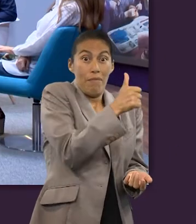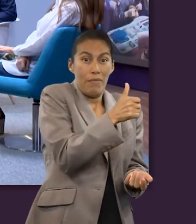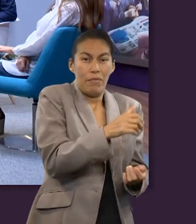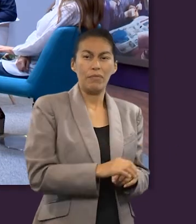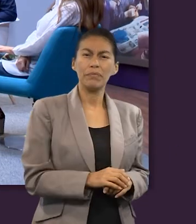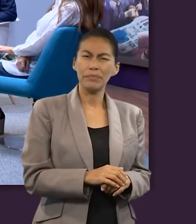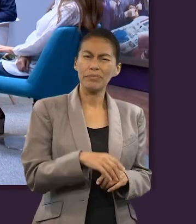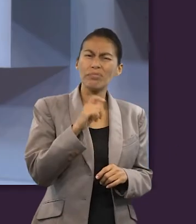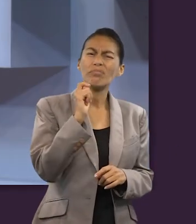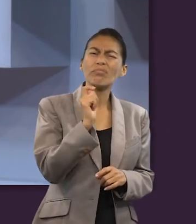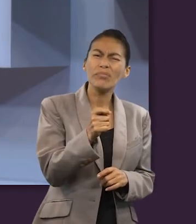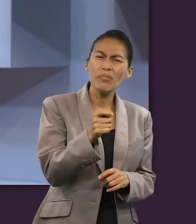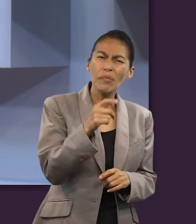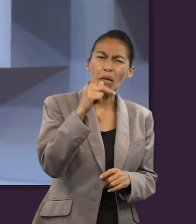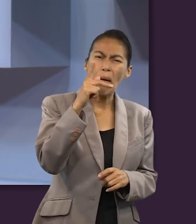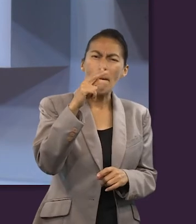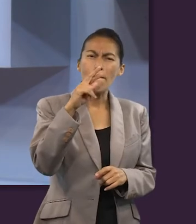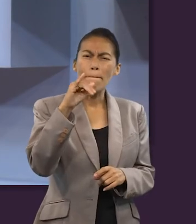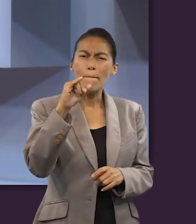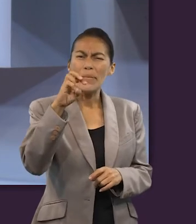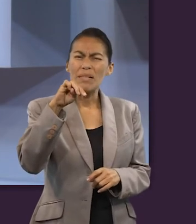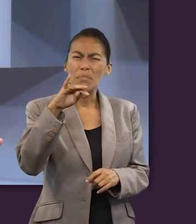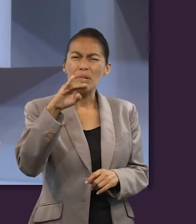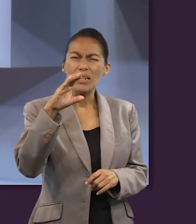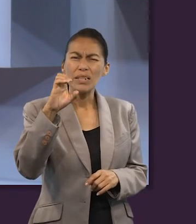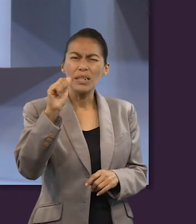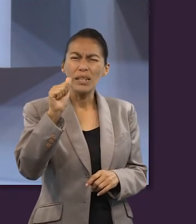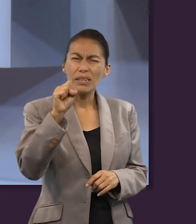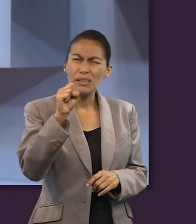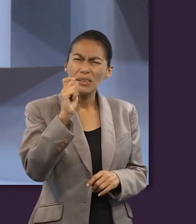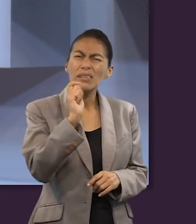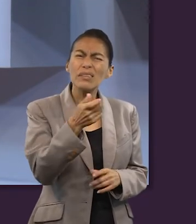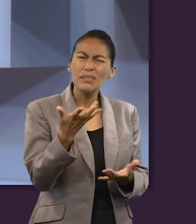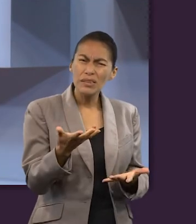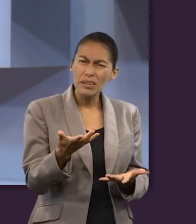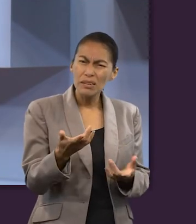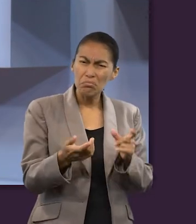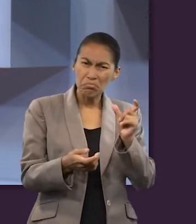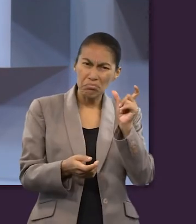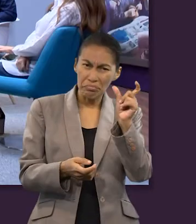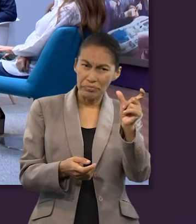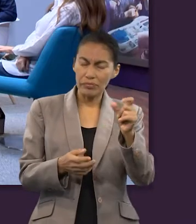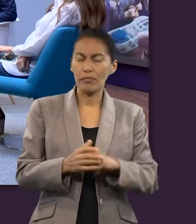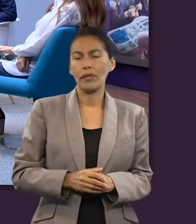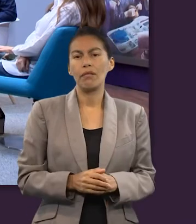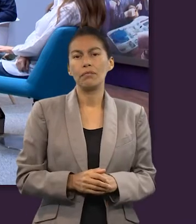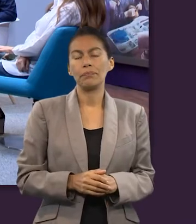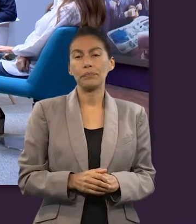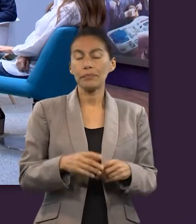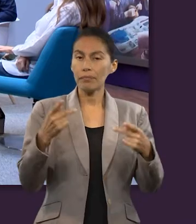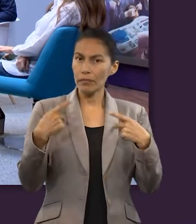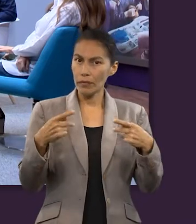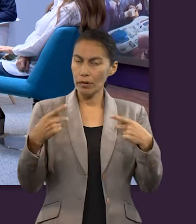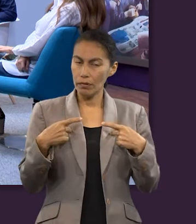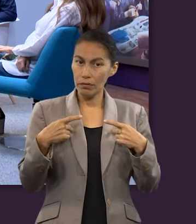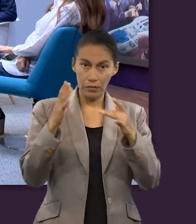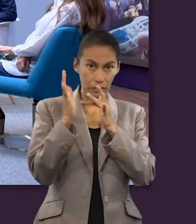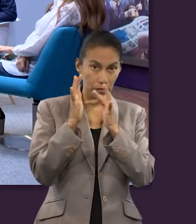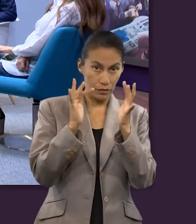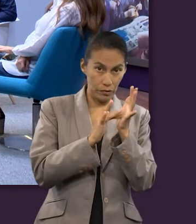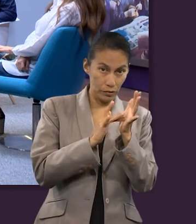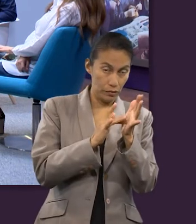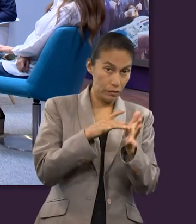¿Qué será esto de las primicias? ¿De dónde viene? Para los que escucharon a Jesús